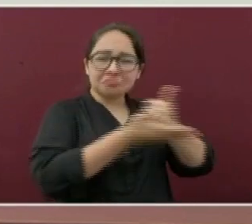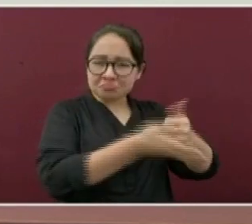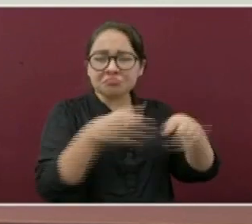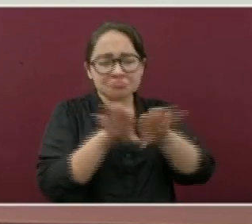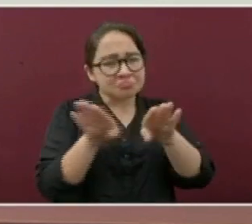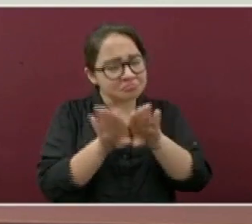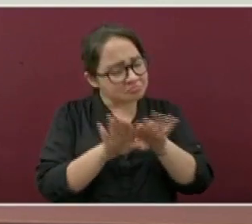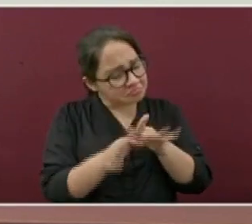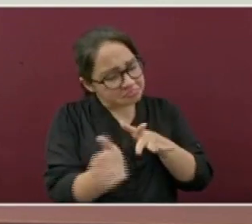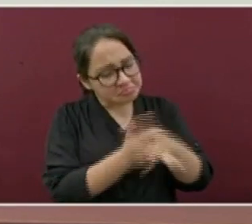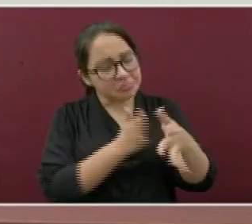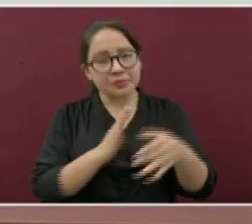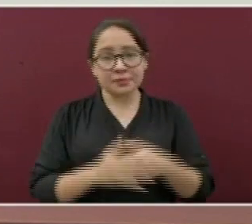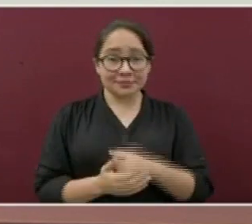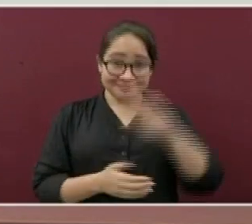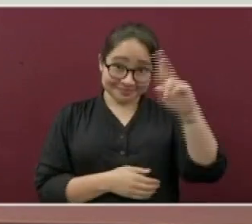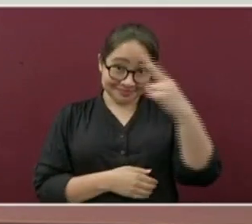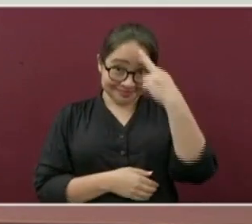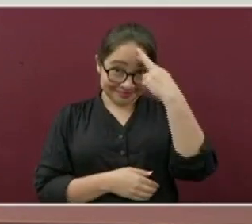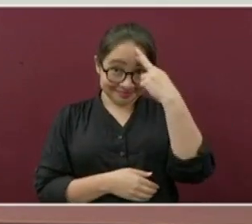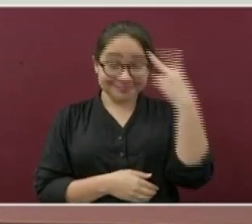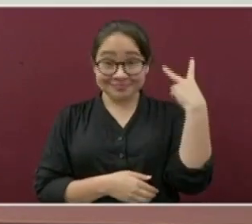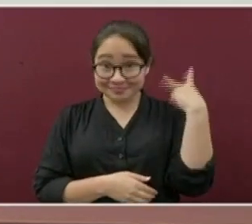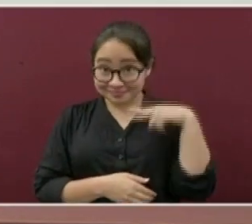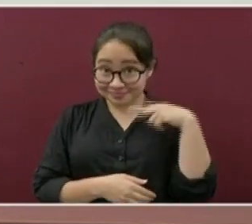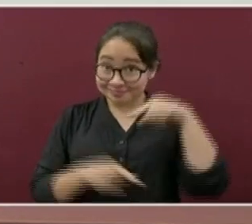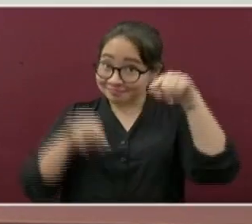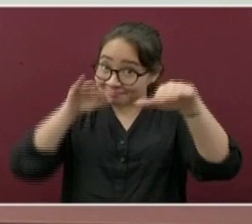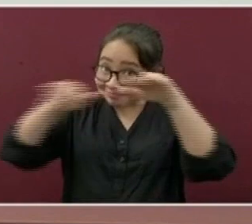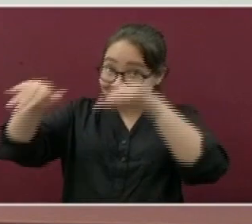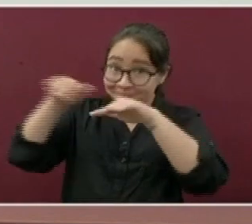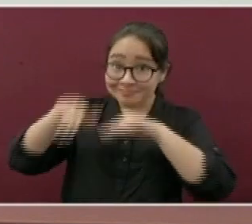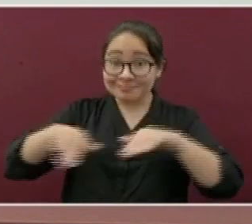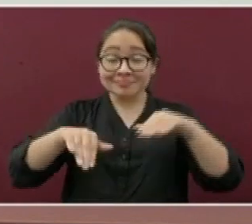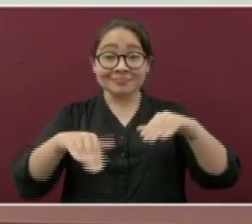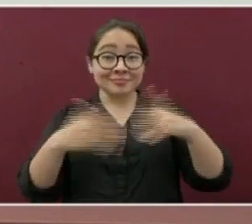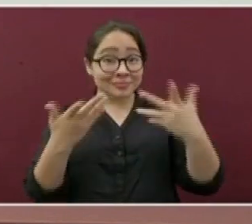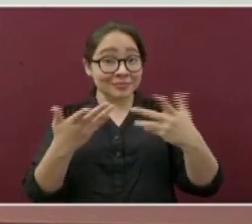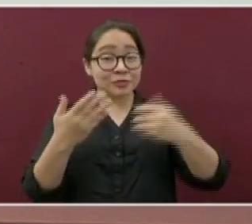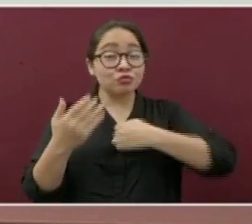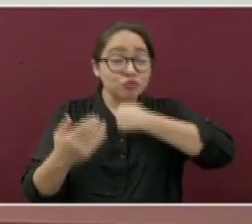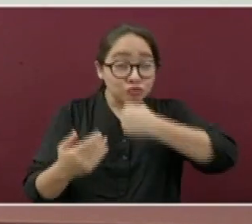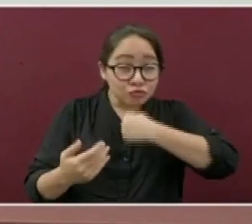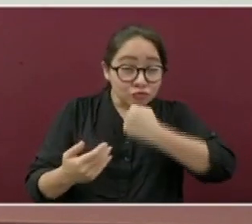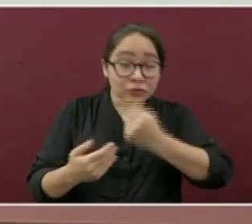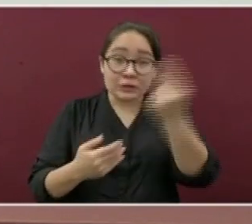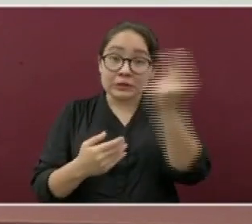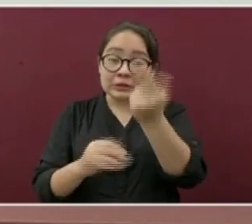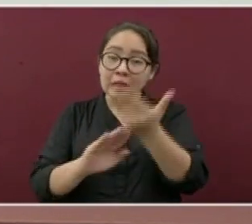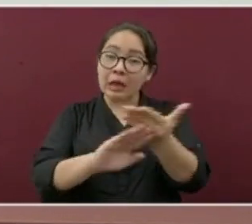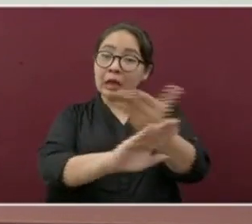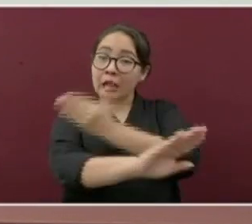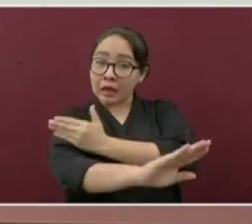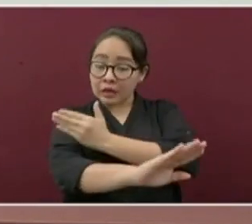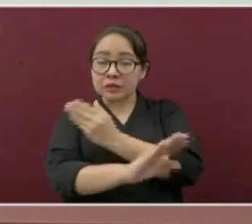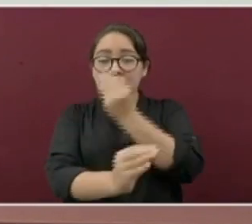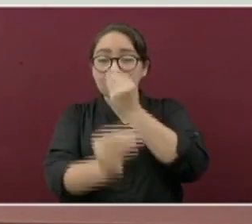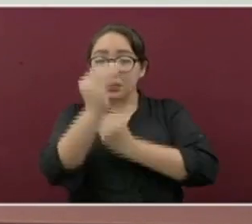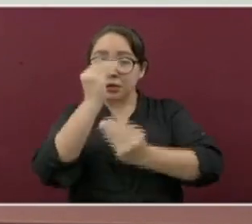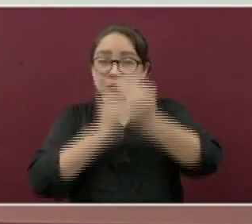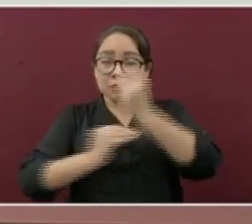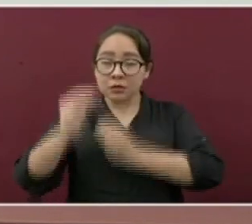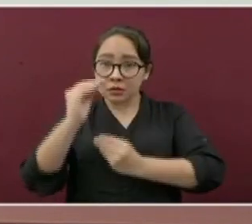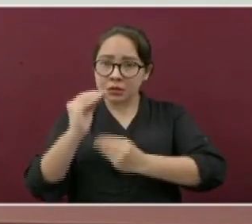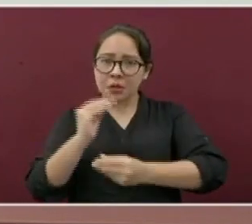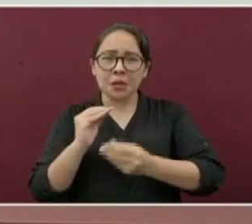Veracruz, los adultos mayores deben tomar sus alimentos antes de ir a vacunarse,